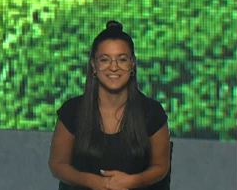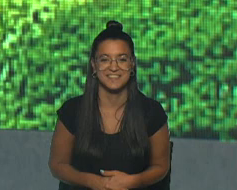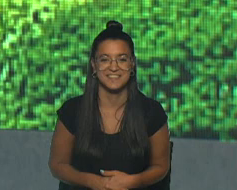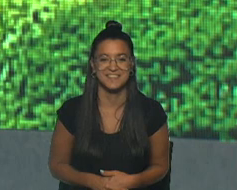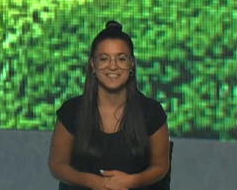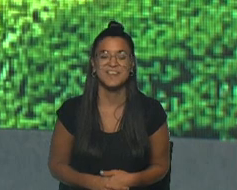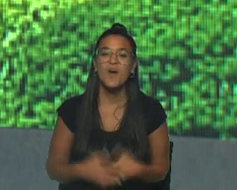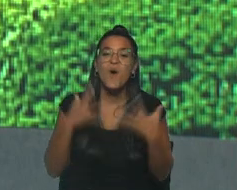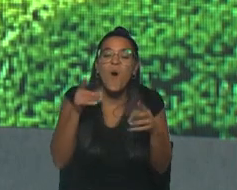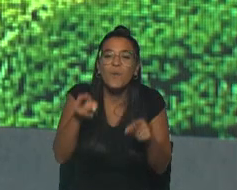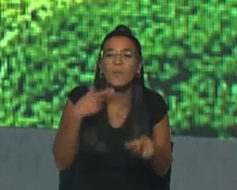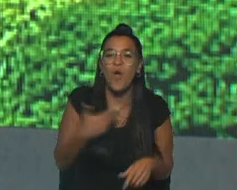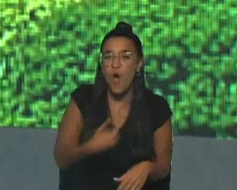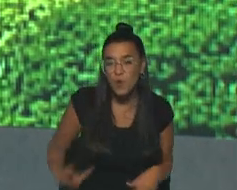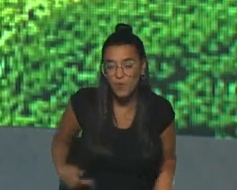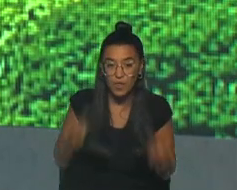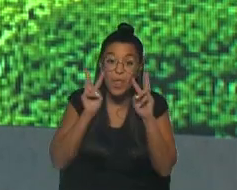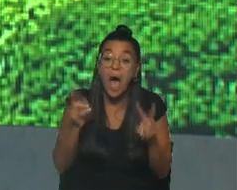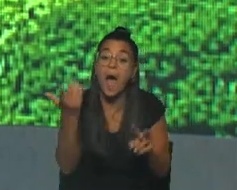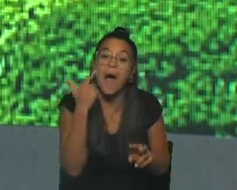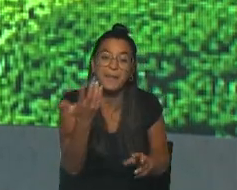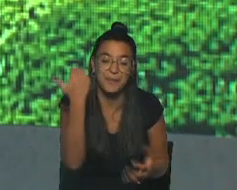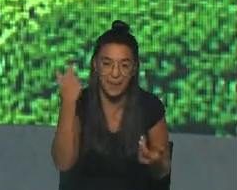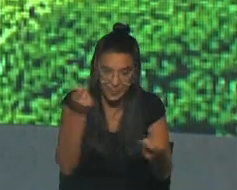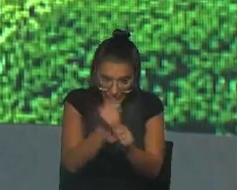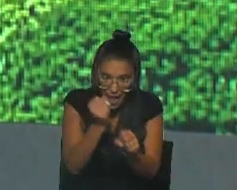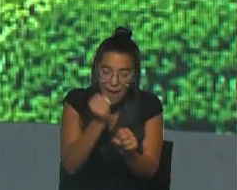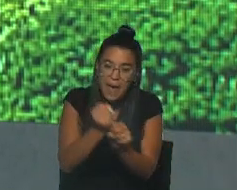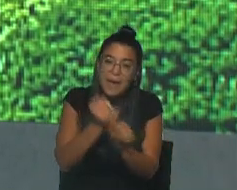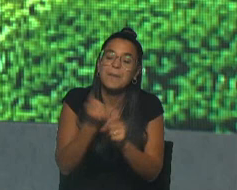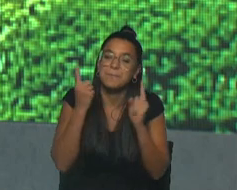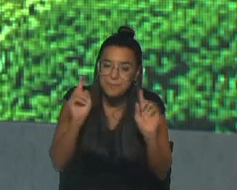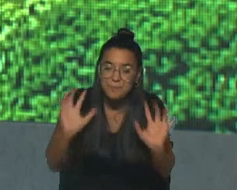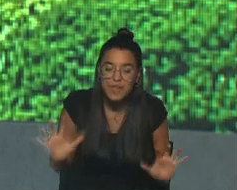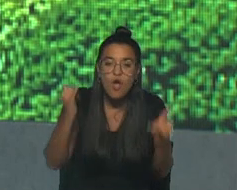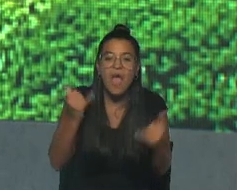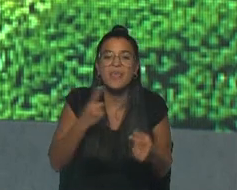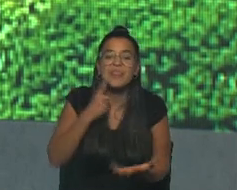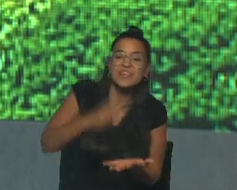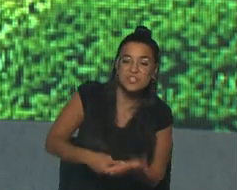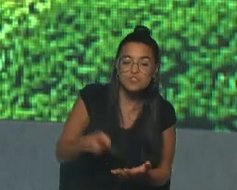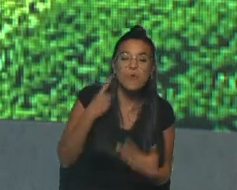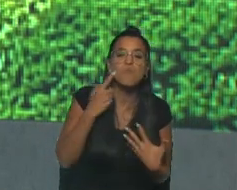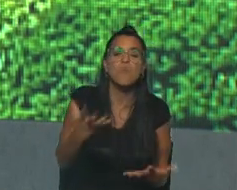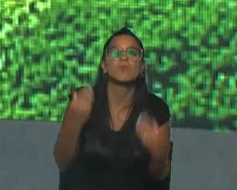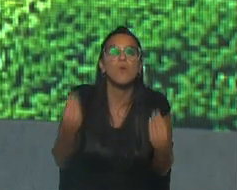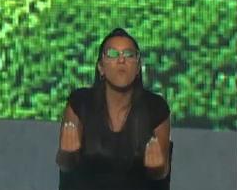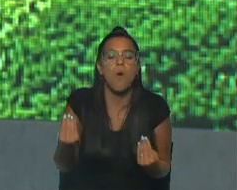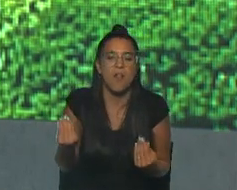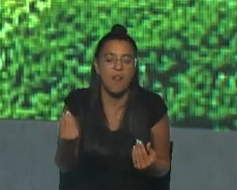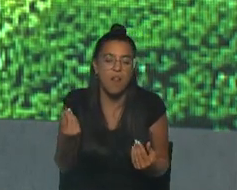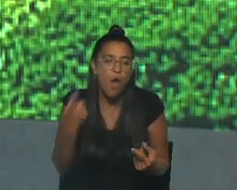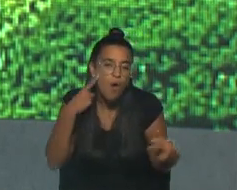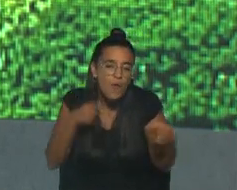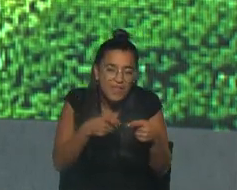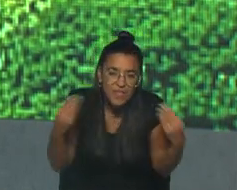Por supuesto los gobiernos hay que verlos gobernar, pero hay decisiones que ponen de manifiesto un poco cuál es la intención